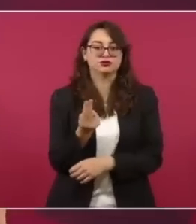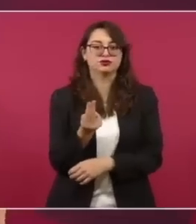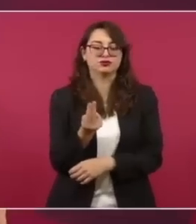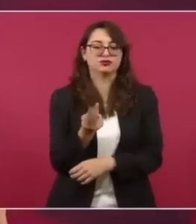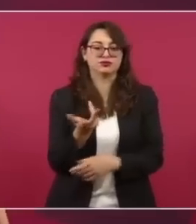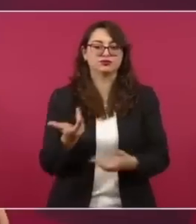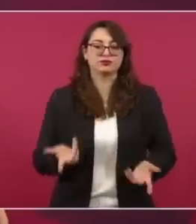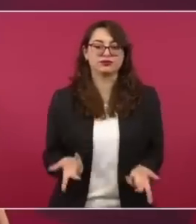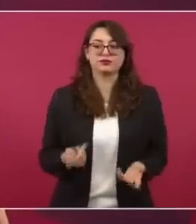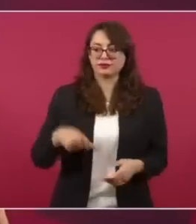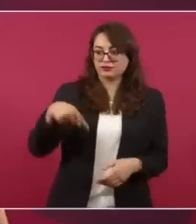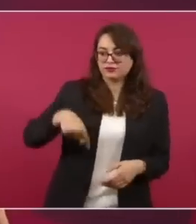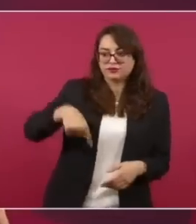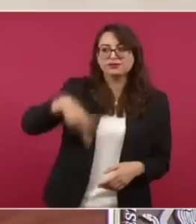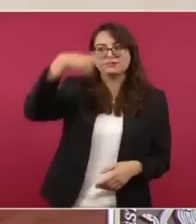Pregunten,